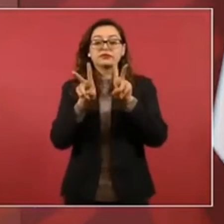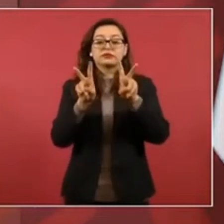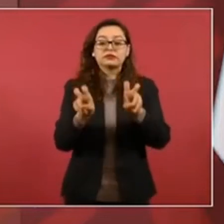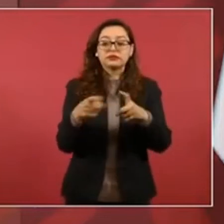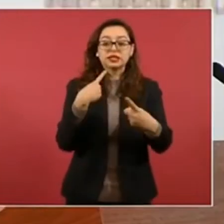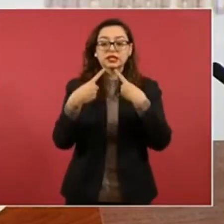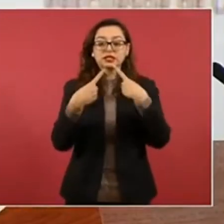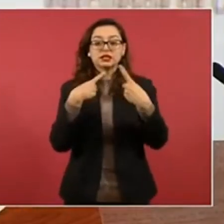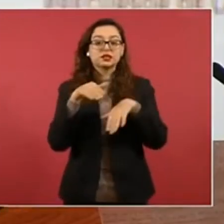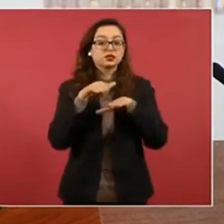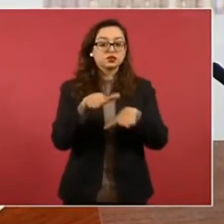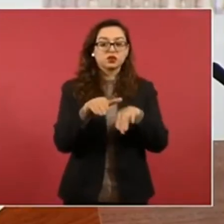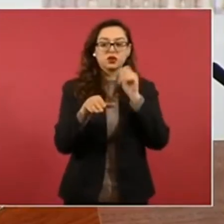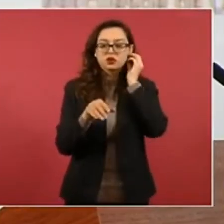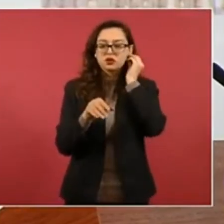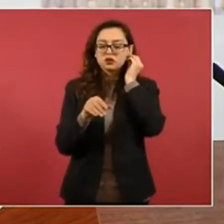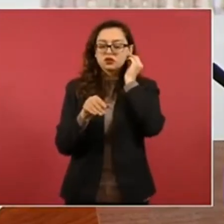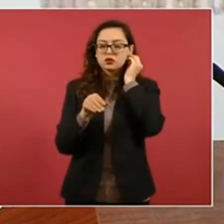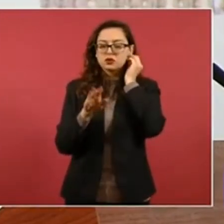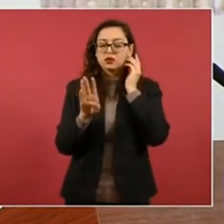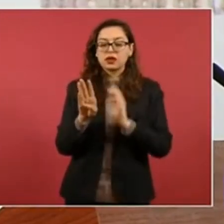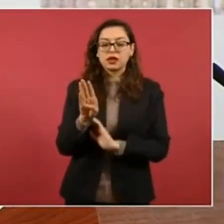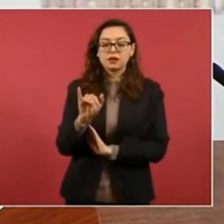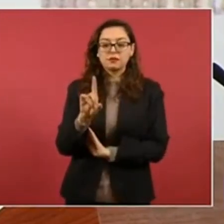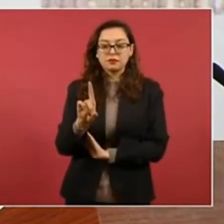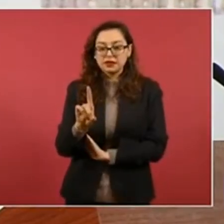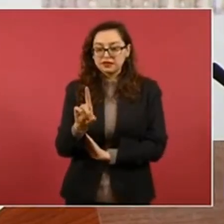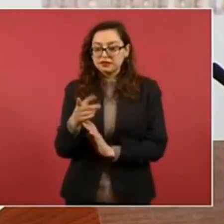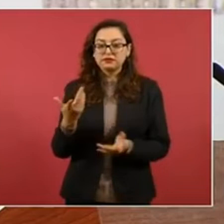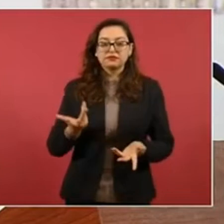pero no hubo acuerdo,